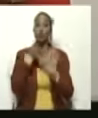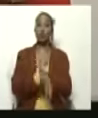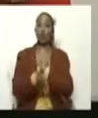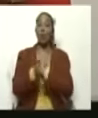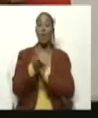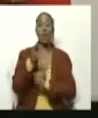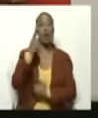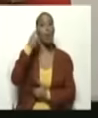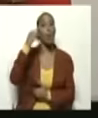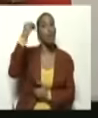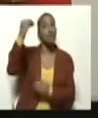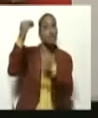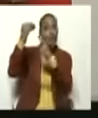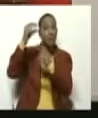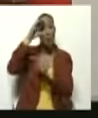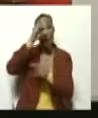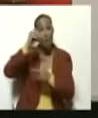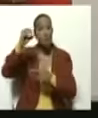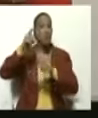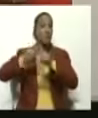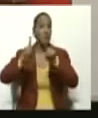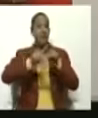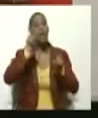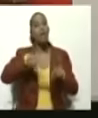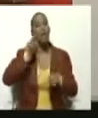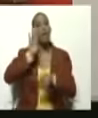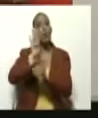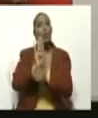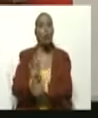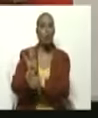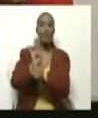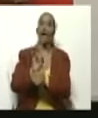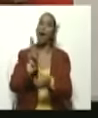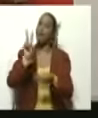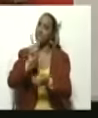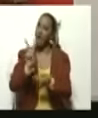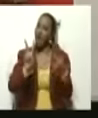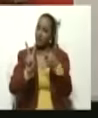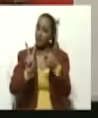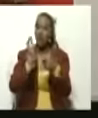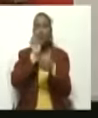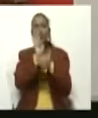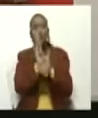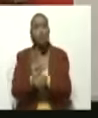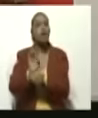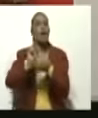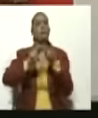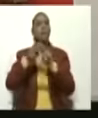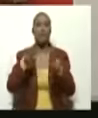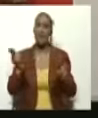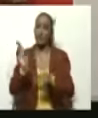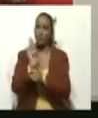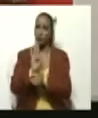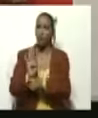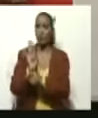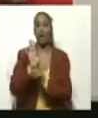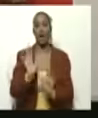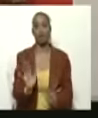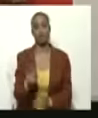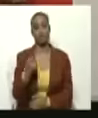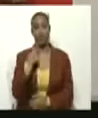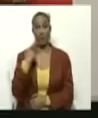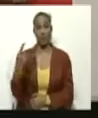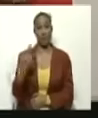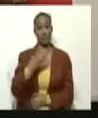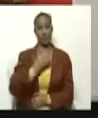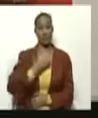importante es cuidar a Venezuela, cuidar nuestra paz, cuidar lo que se conforma, como bien lo dice la alcaldesa en la